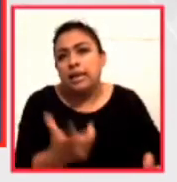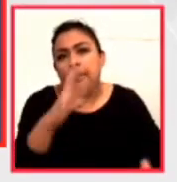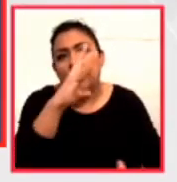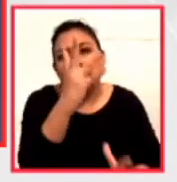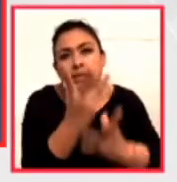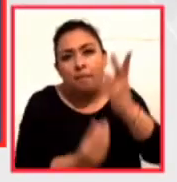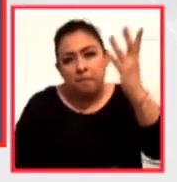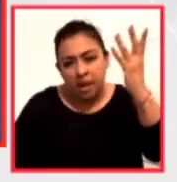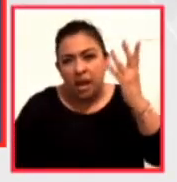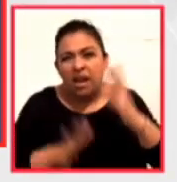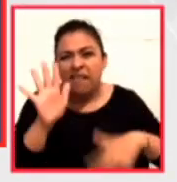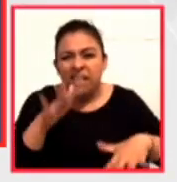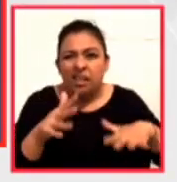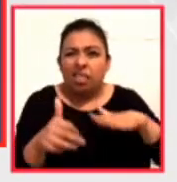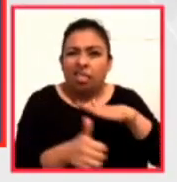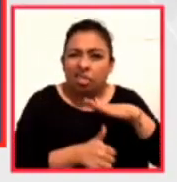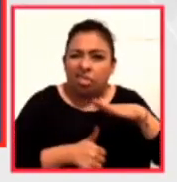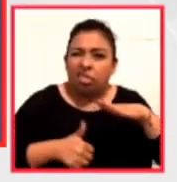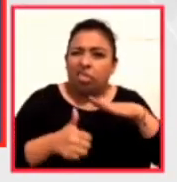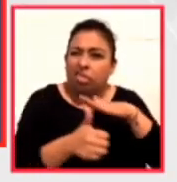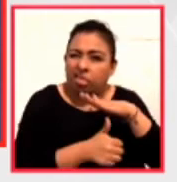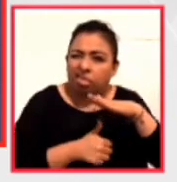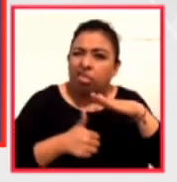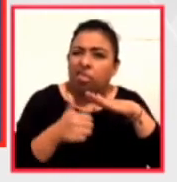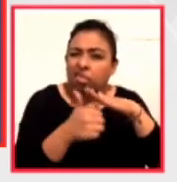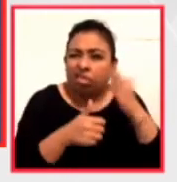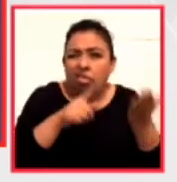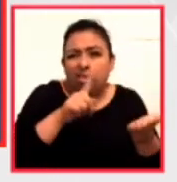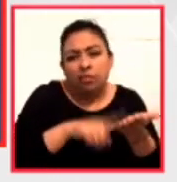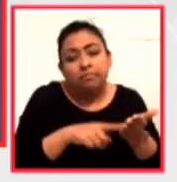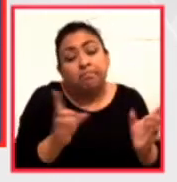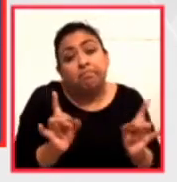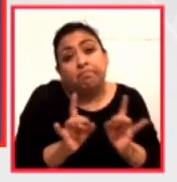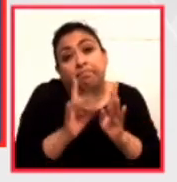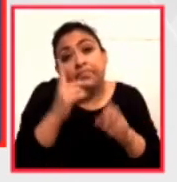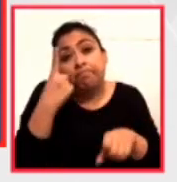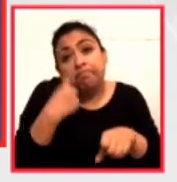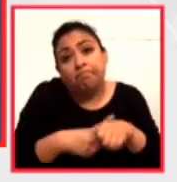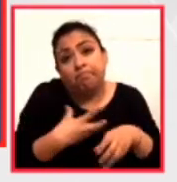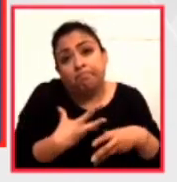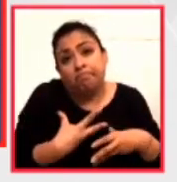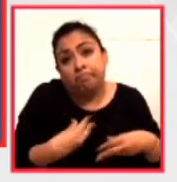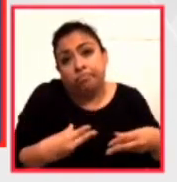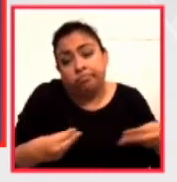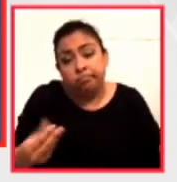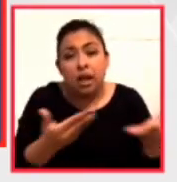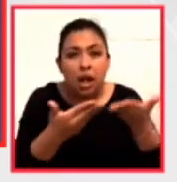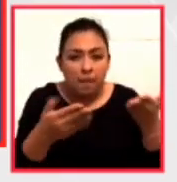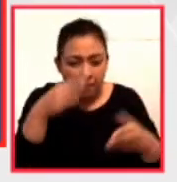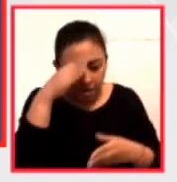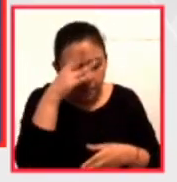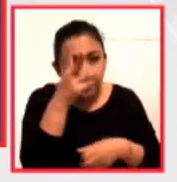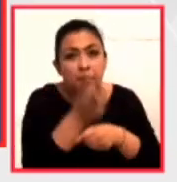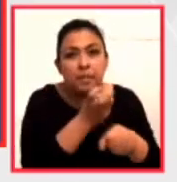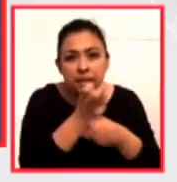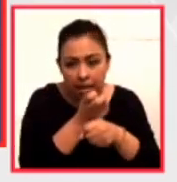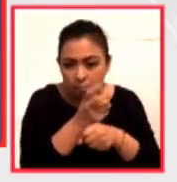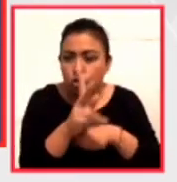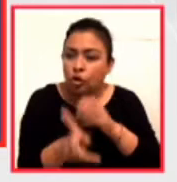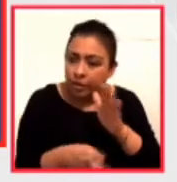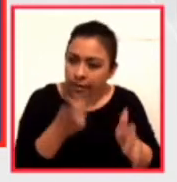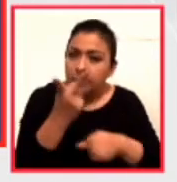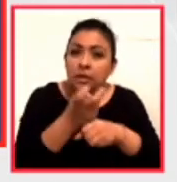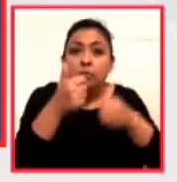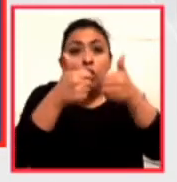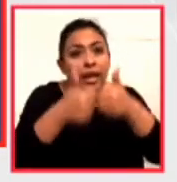de este encierro en el que estamos sumergidos por causa de la pandemia. Y con esa reflexión a leer y la invitación reiteramos a que se